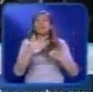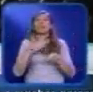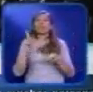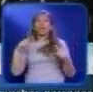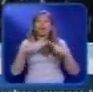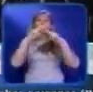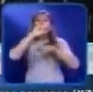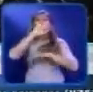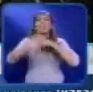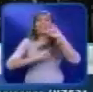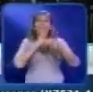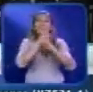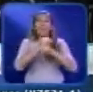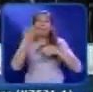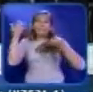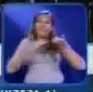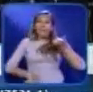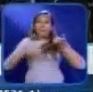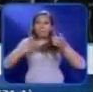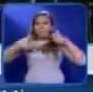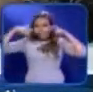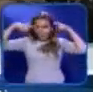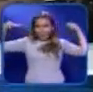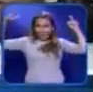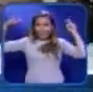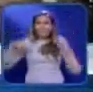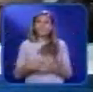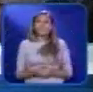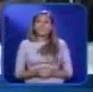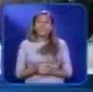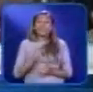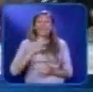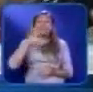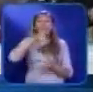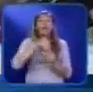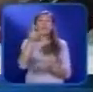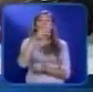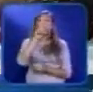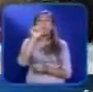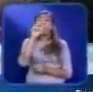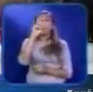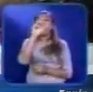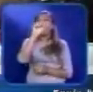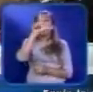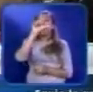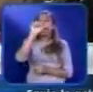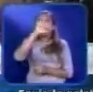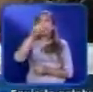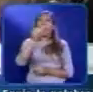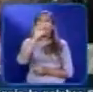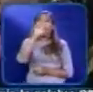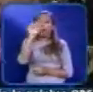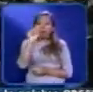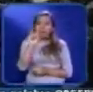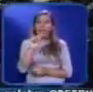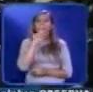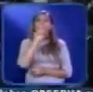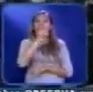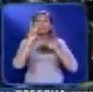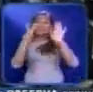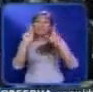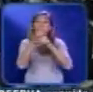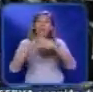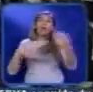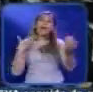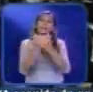y la charrería que se realiza en la ciudad de Guadalajara desde el pasado 27 de agosto y que culmina el 5 de septiembre